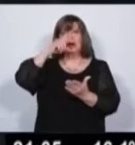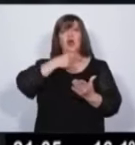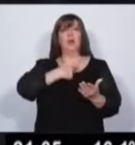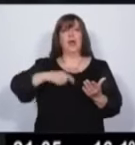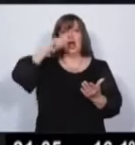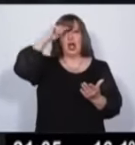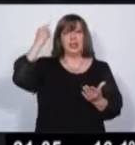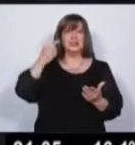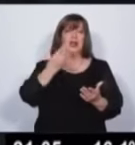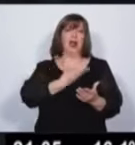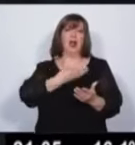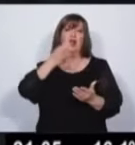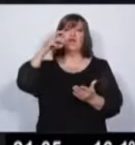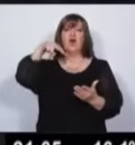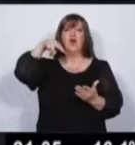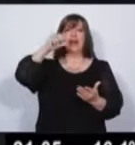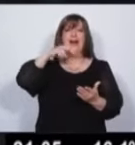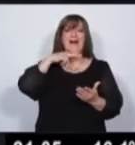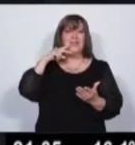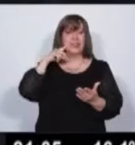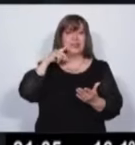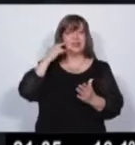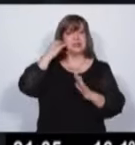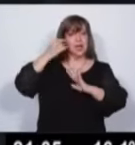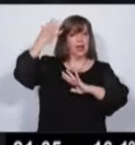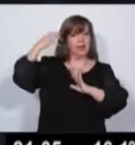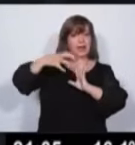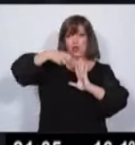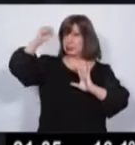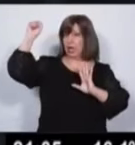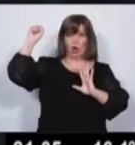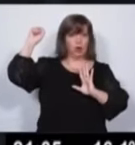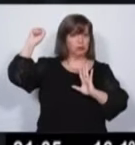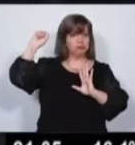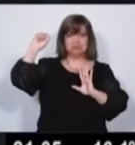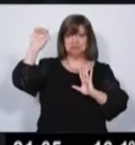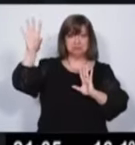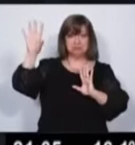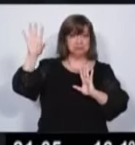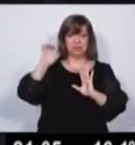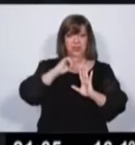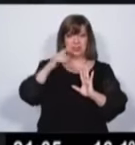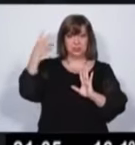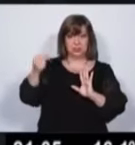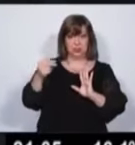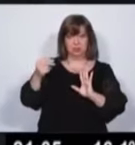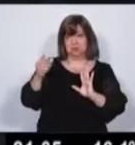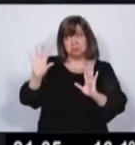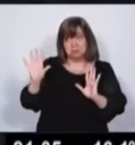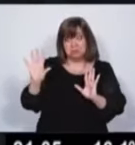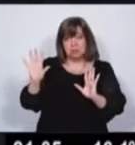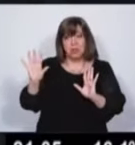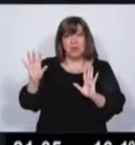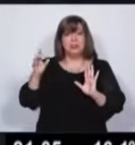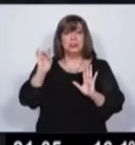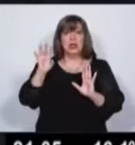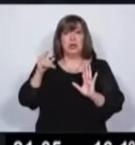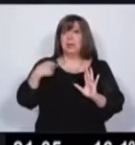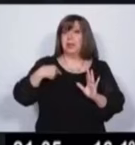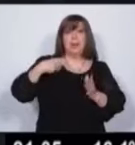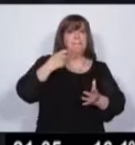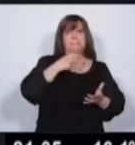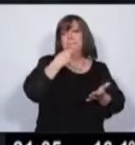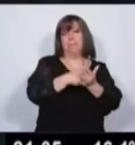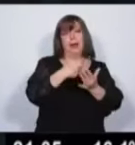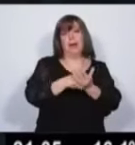el FONAVI es un fondo que está desfinanciado, el gobierno nacional se retiró de la financiación, con lo cual es solo con plata de la